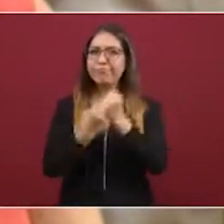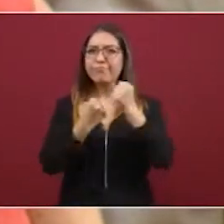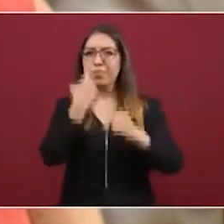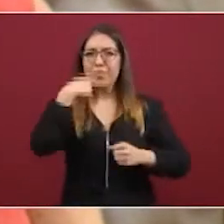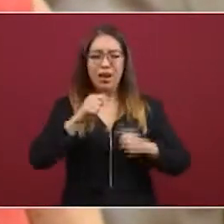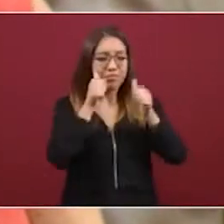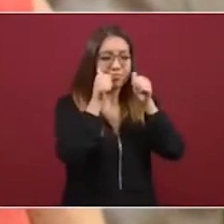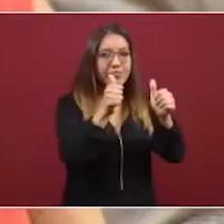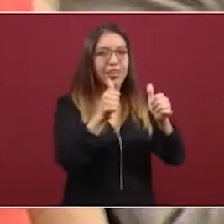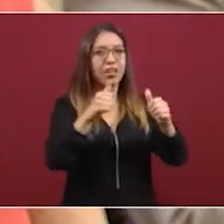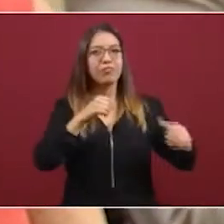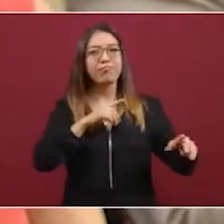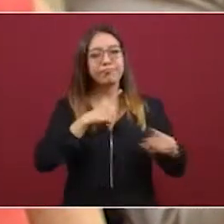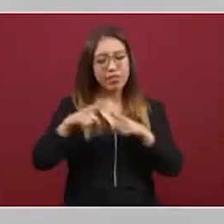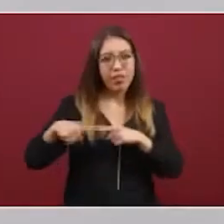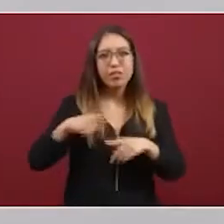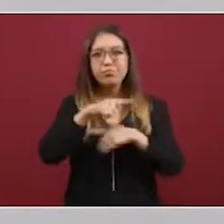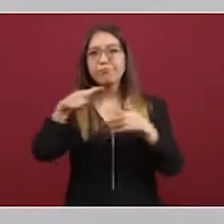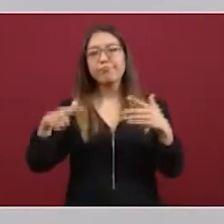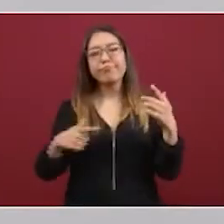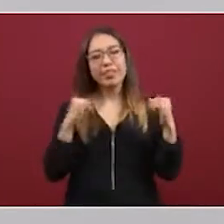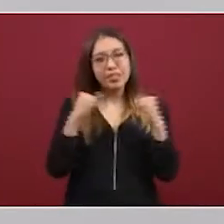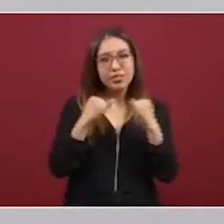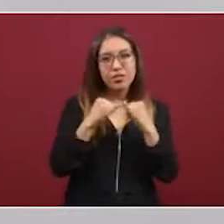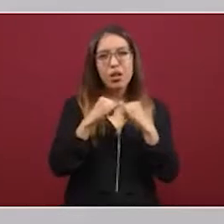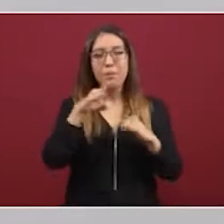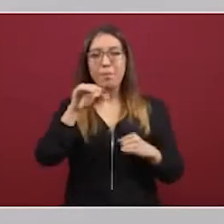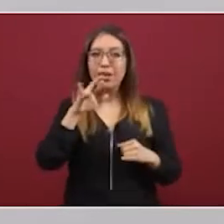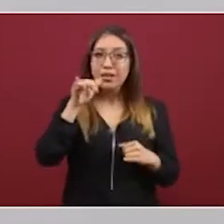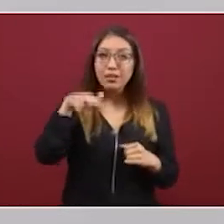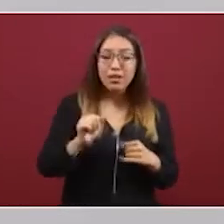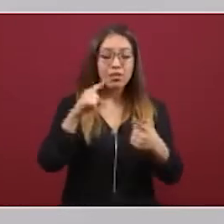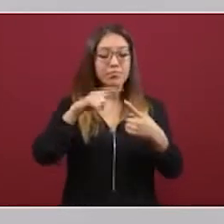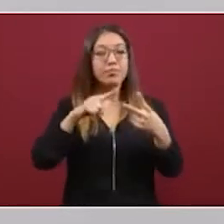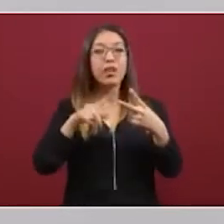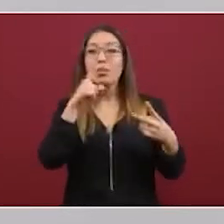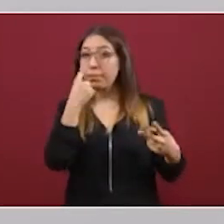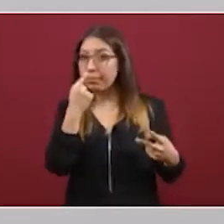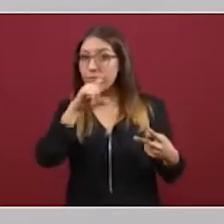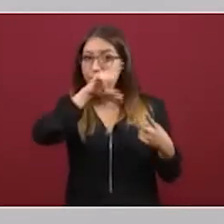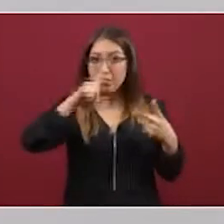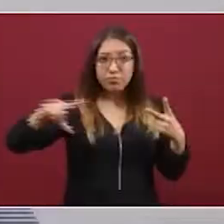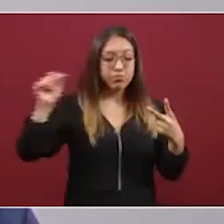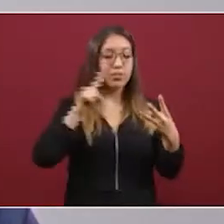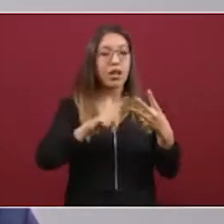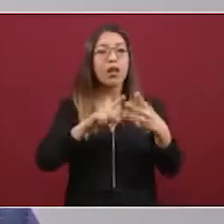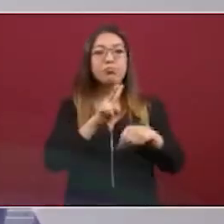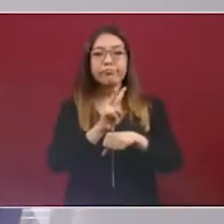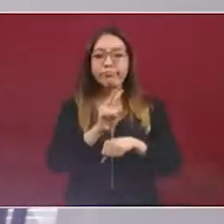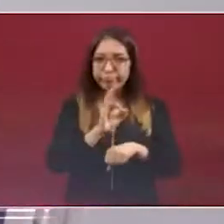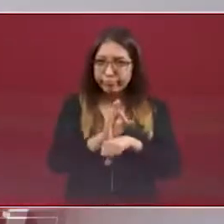humanitarias con la Secretaría de la Defensa, con la Marina Armada de México, con la Policía Federal, con Protección Civil